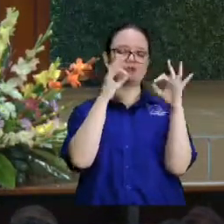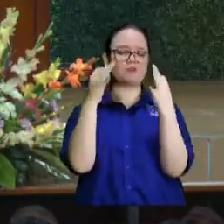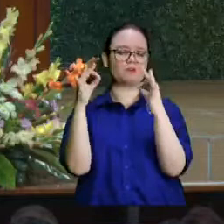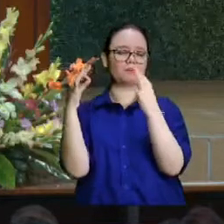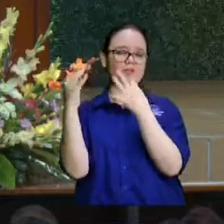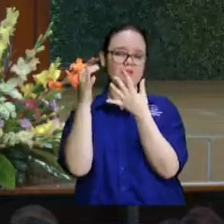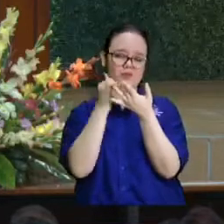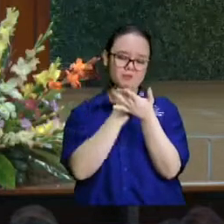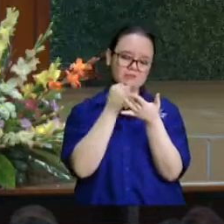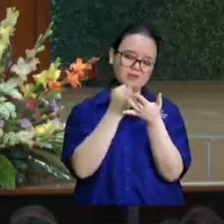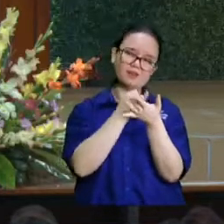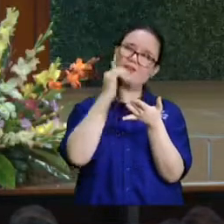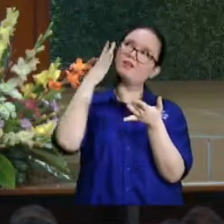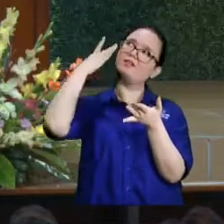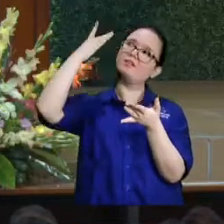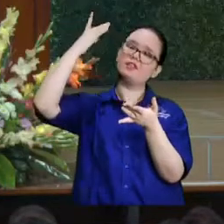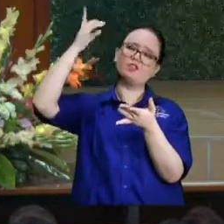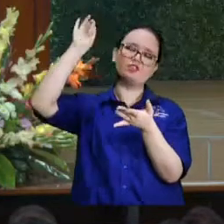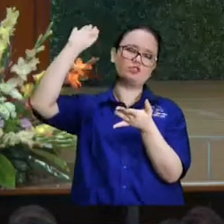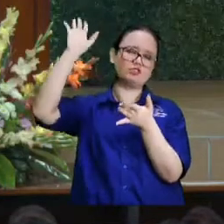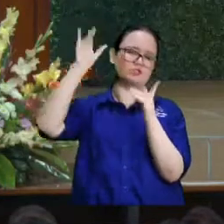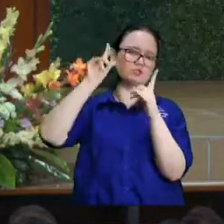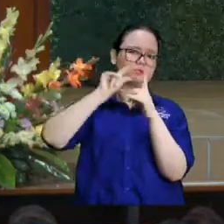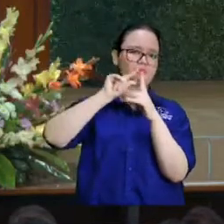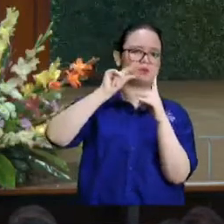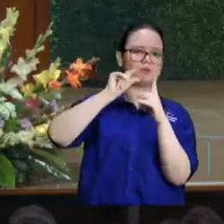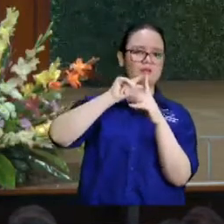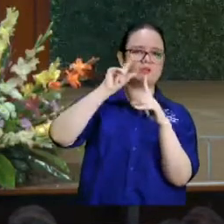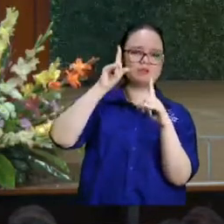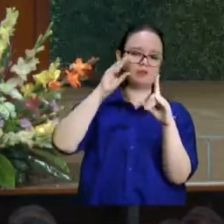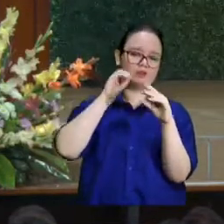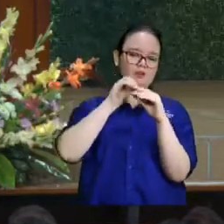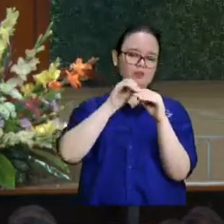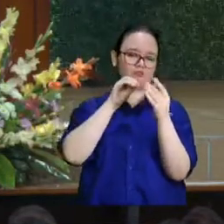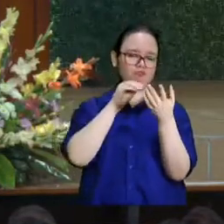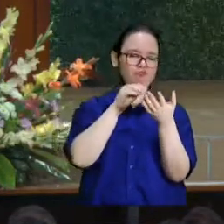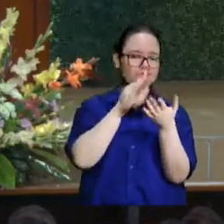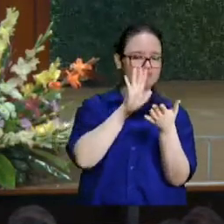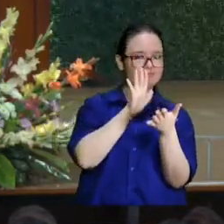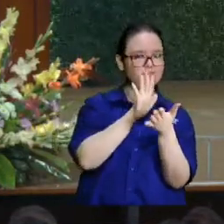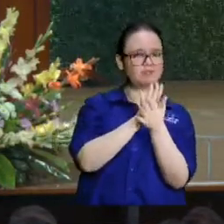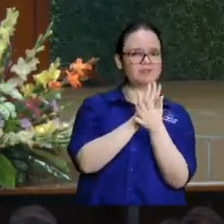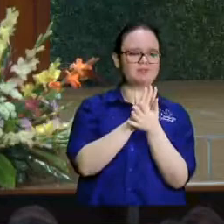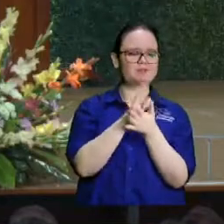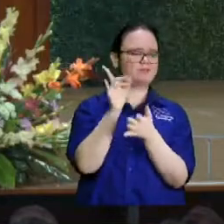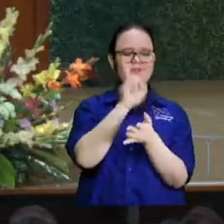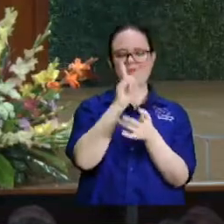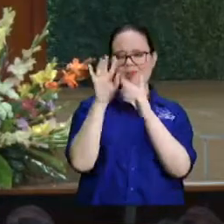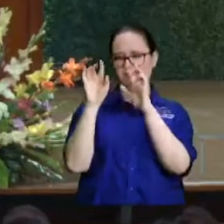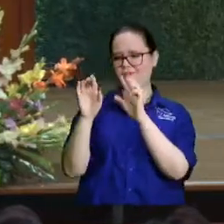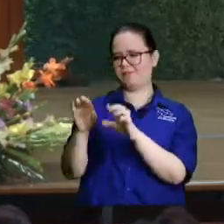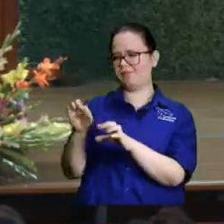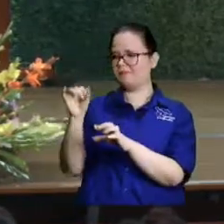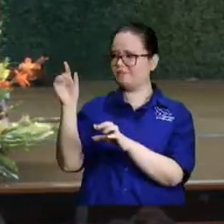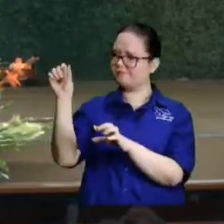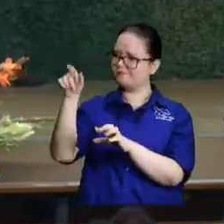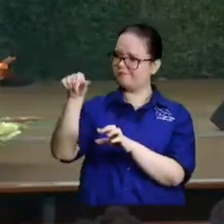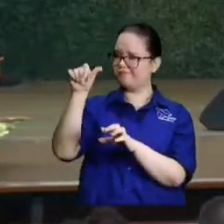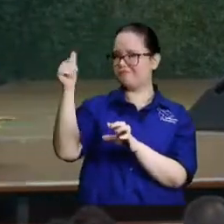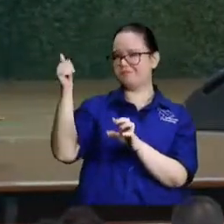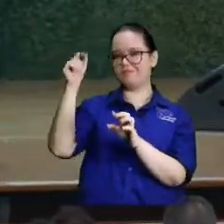escudriñar de la biblia es un misterio es un mensaje encriptado como vamos a perder tiempo con la otra cuestión hombre